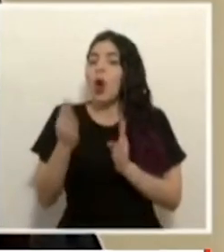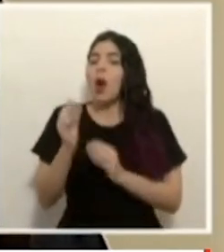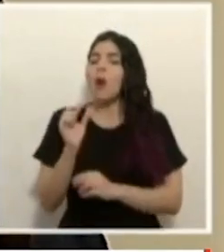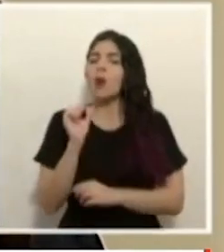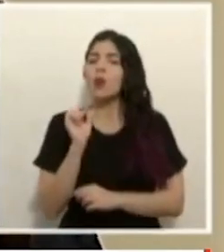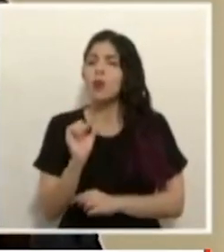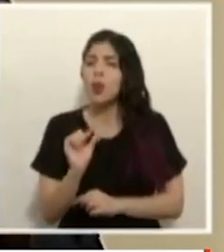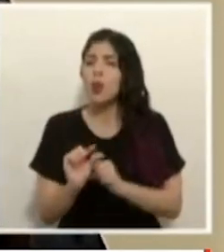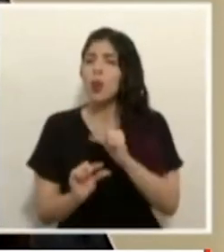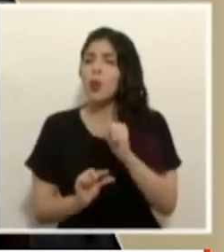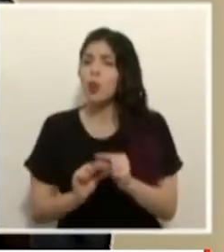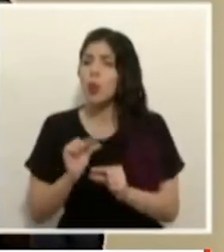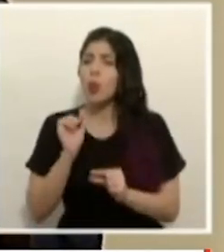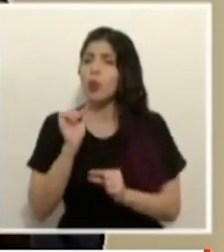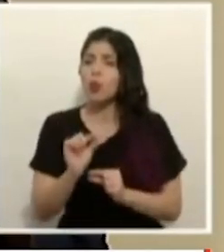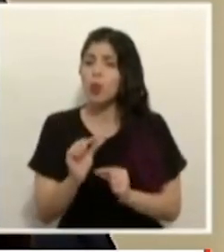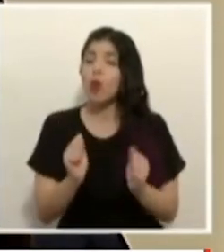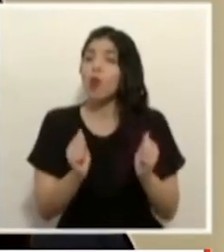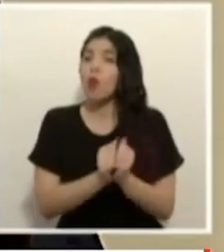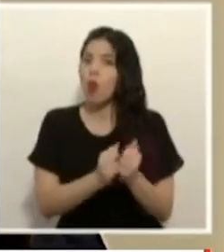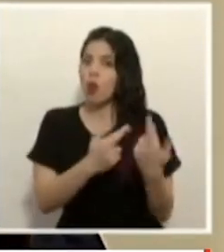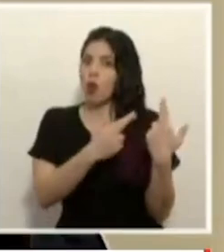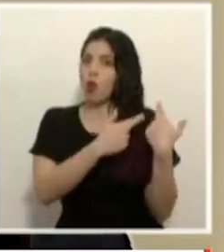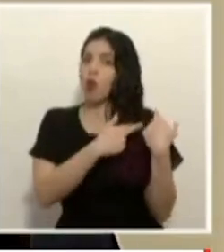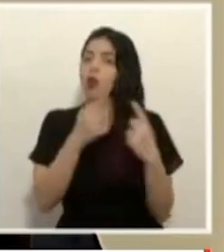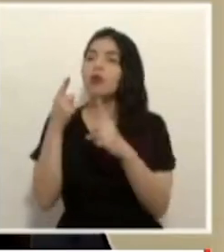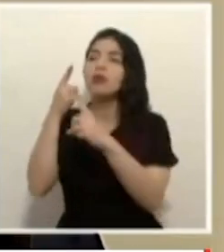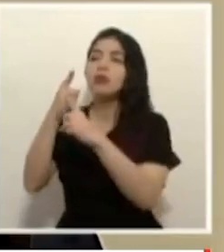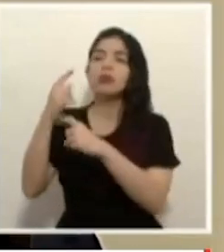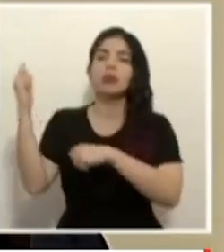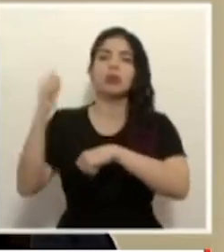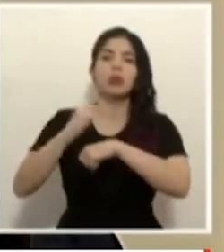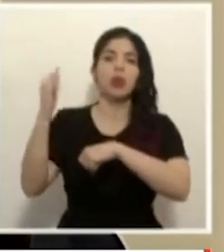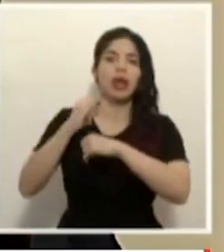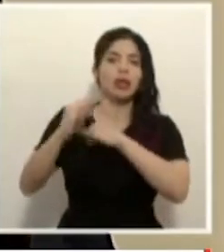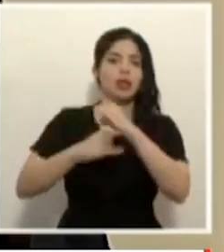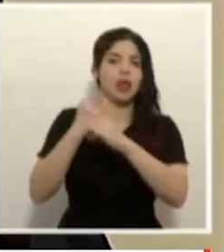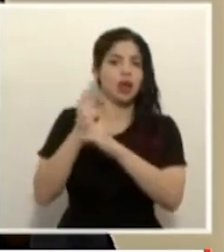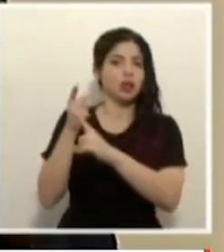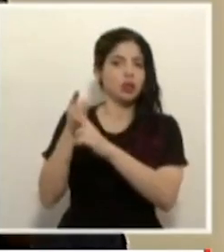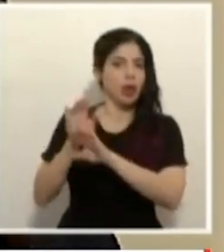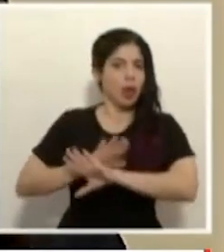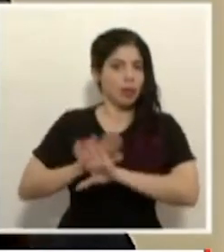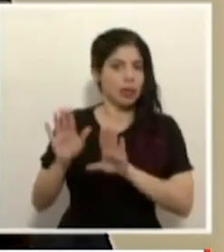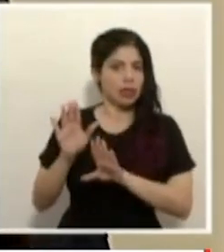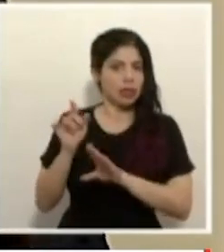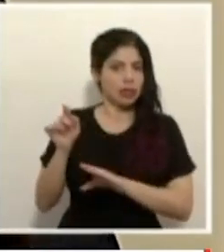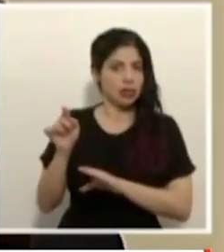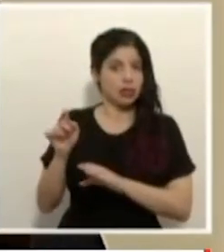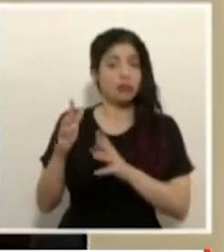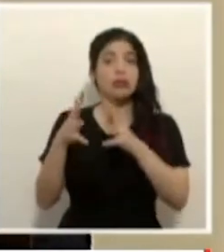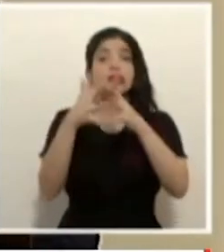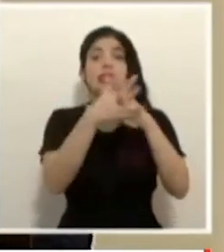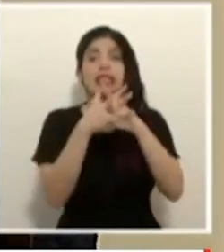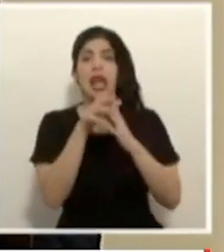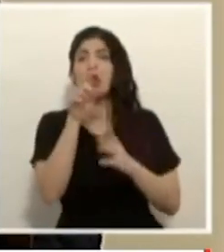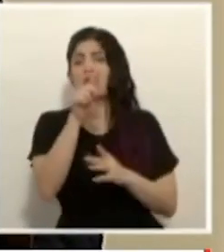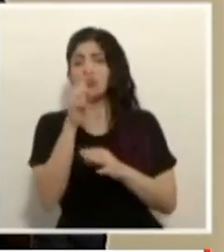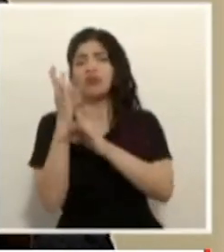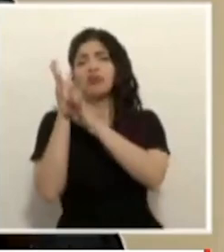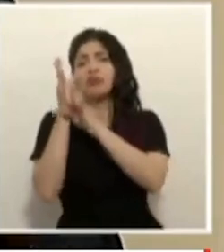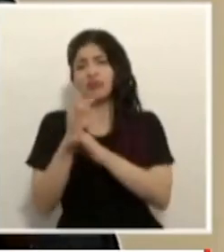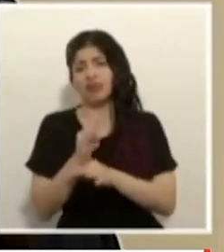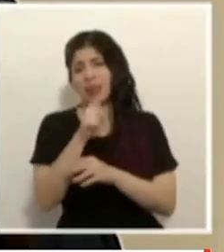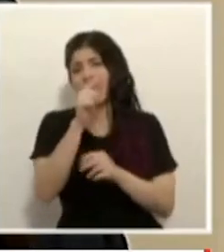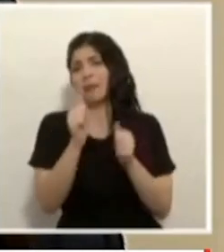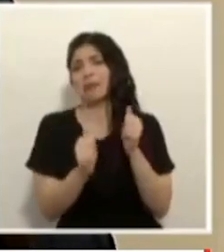y muy responsable de los vuelos internacionales también concuerdo con usted que Estados Unidos tradicionalmente ha sido el mercado